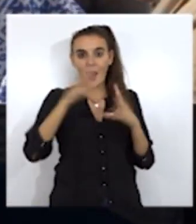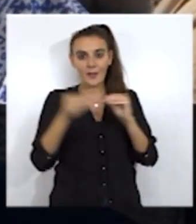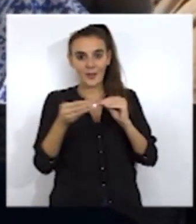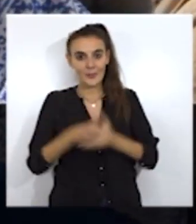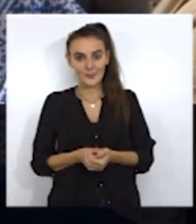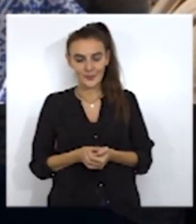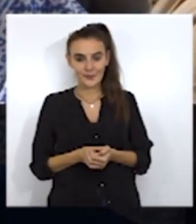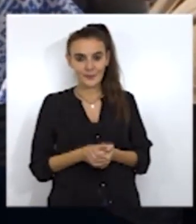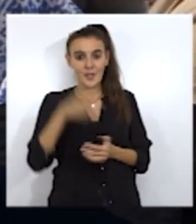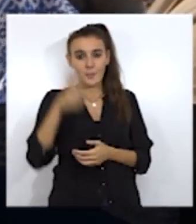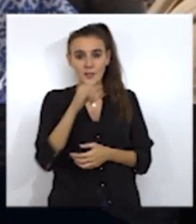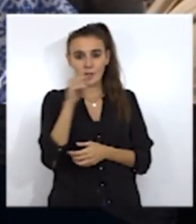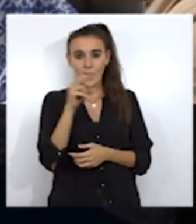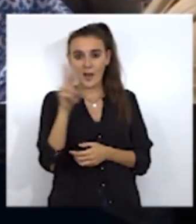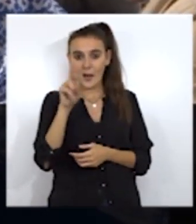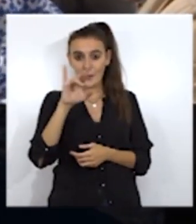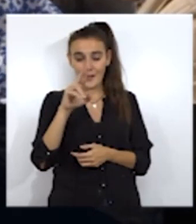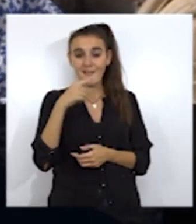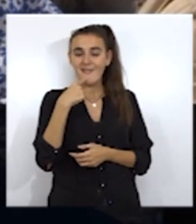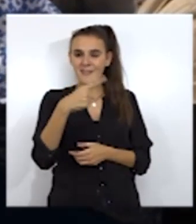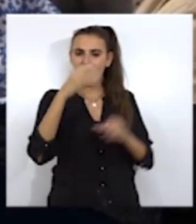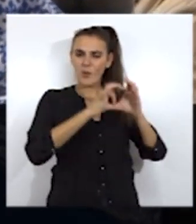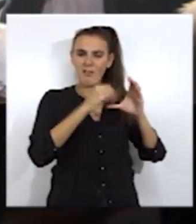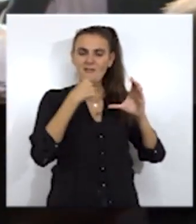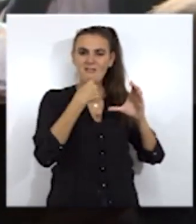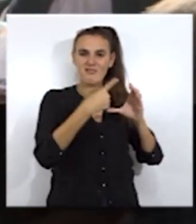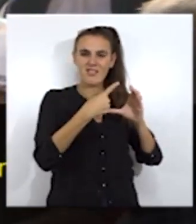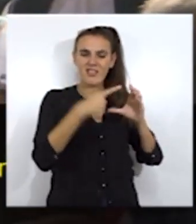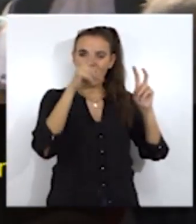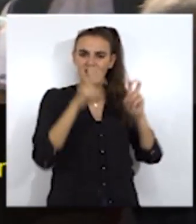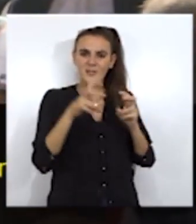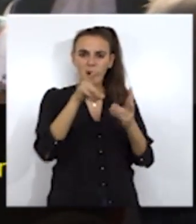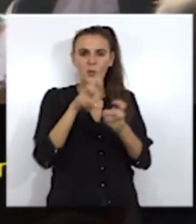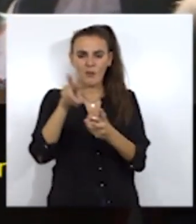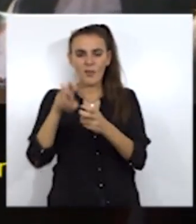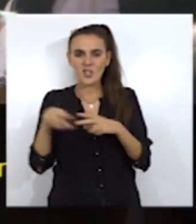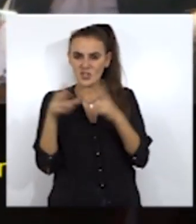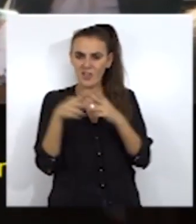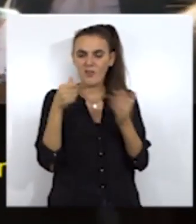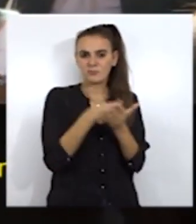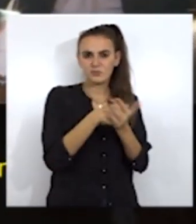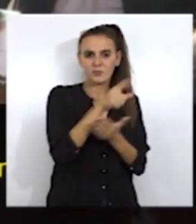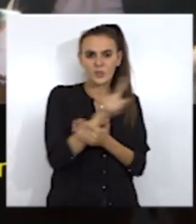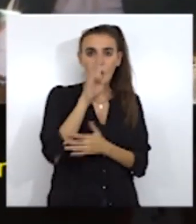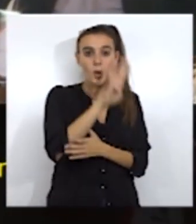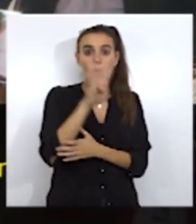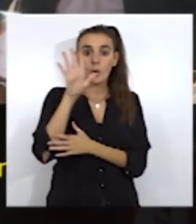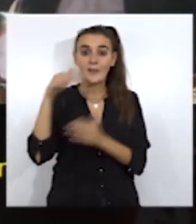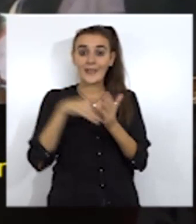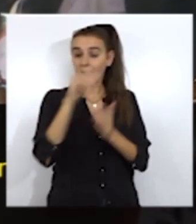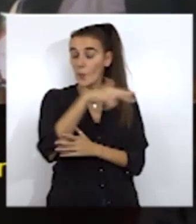Javier Varga ha criticado el comportamiento sobre el ahorro por no cotizar a la Seguridad Social la gratificación de 45.000 euros,